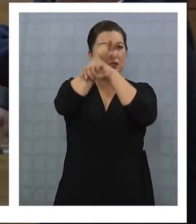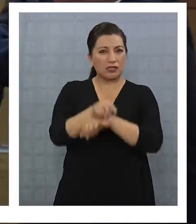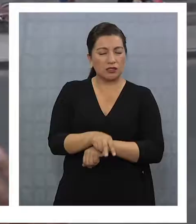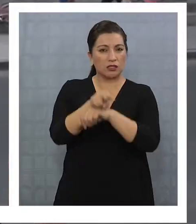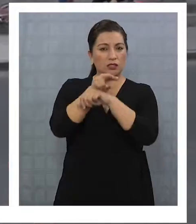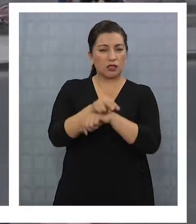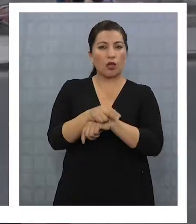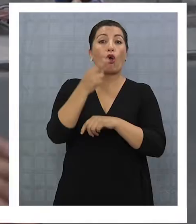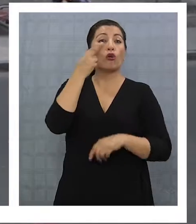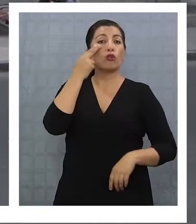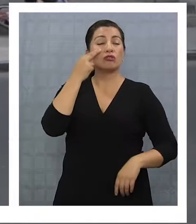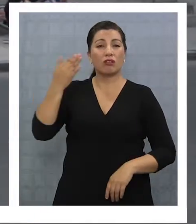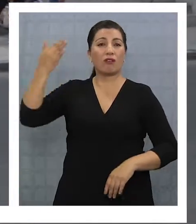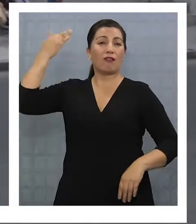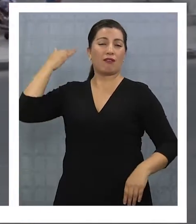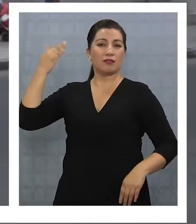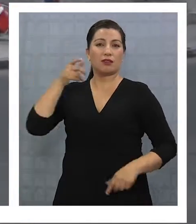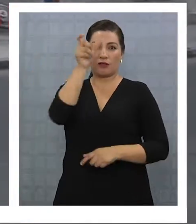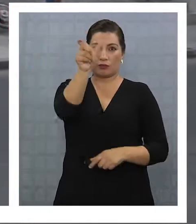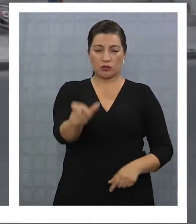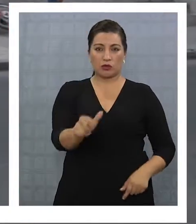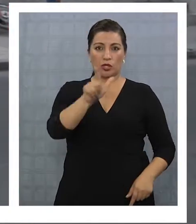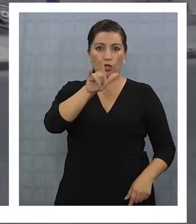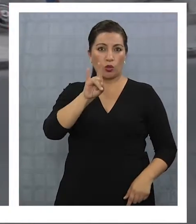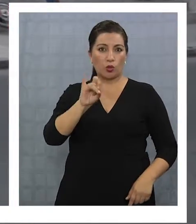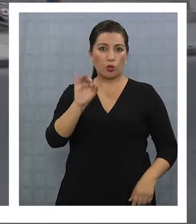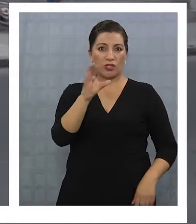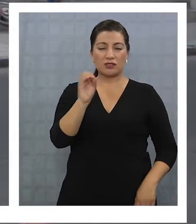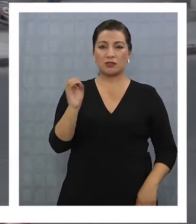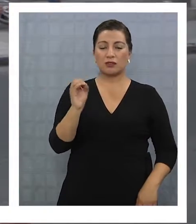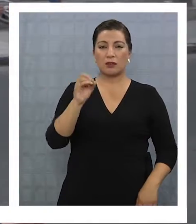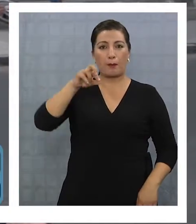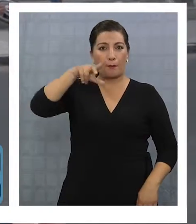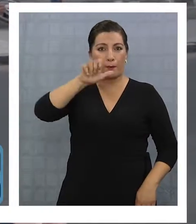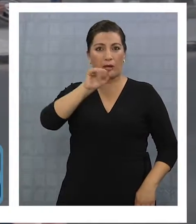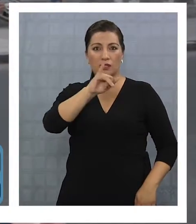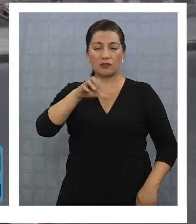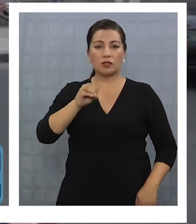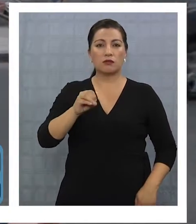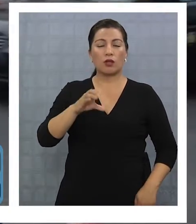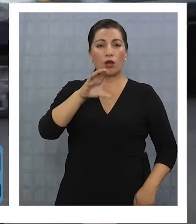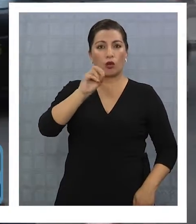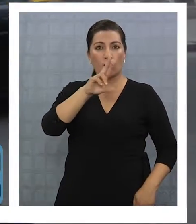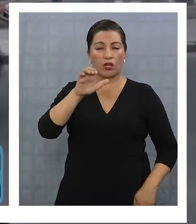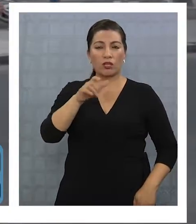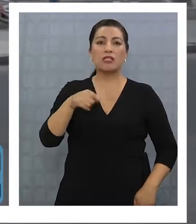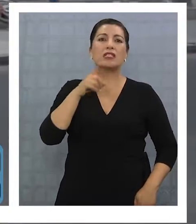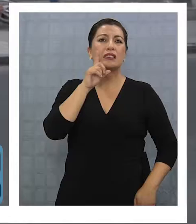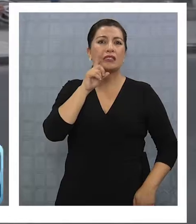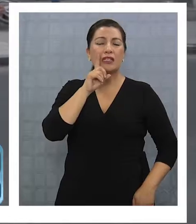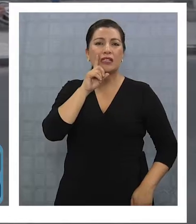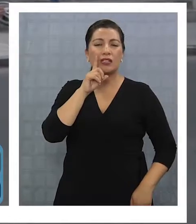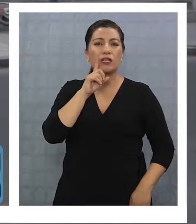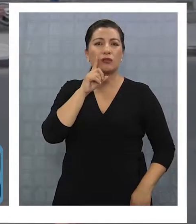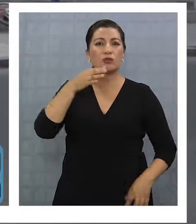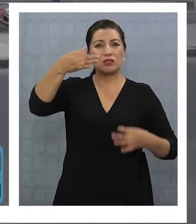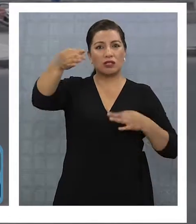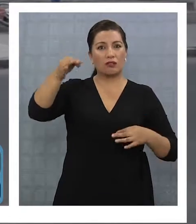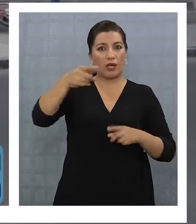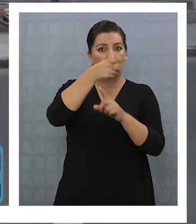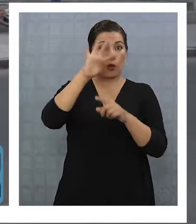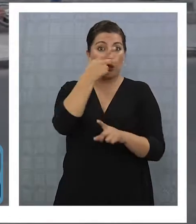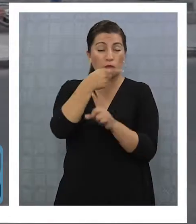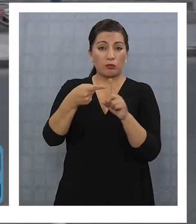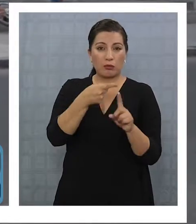que conocieron que en diversas ocasiones el consejero regional Luis Plaza trató de obtener un certificado de educación